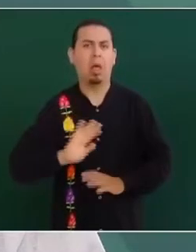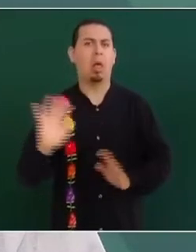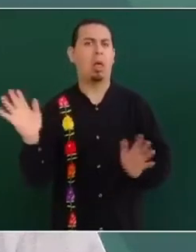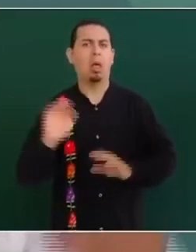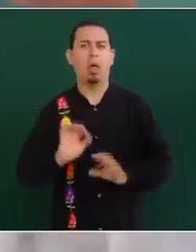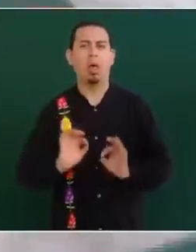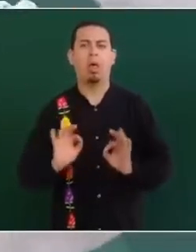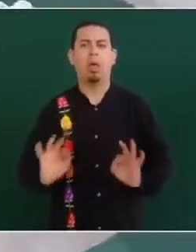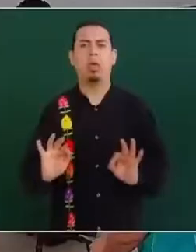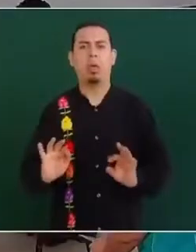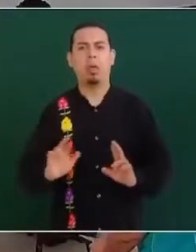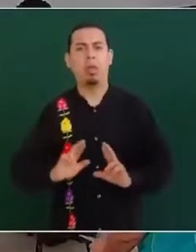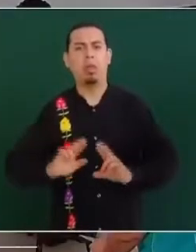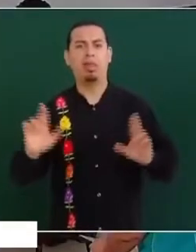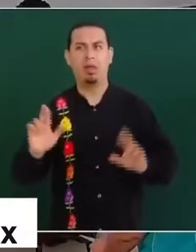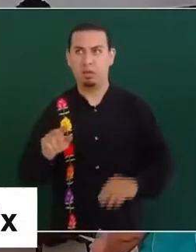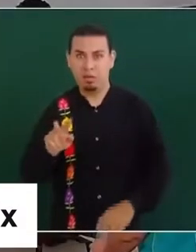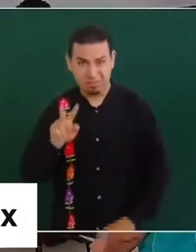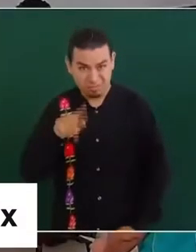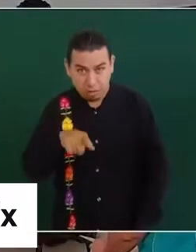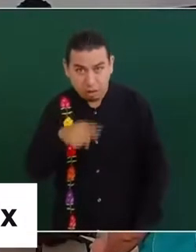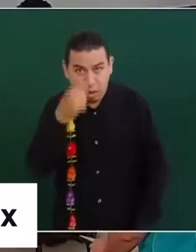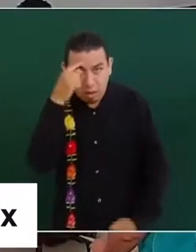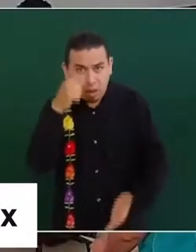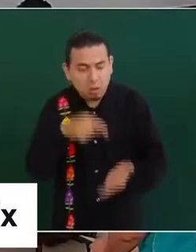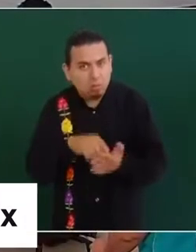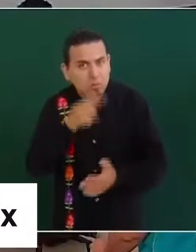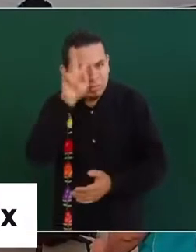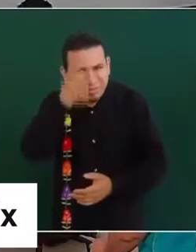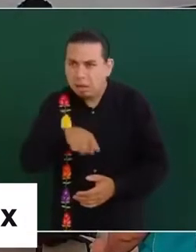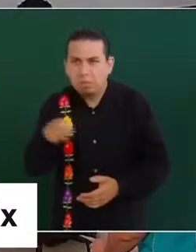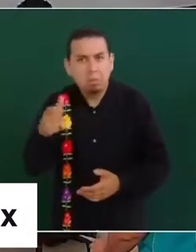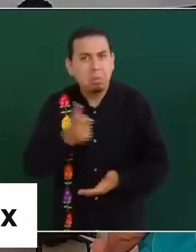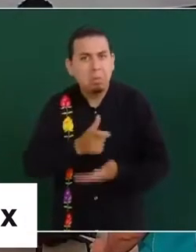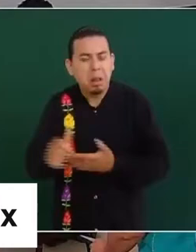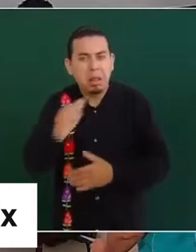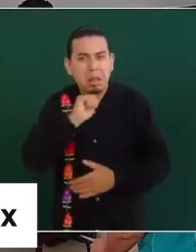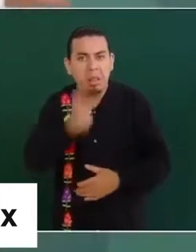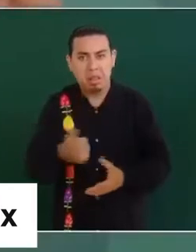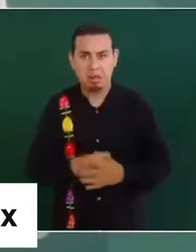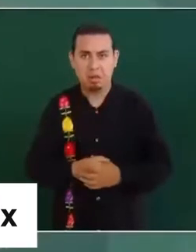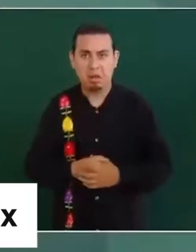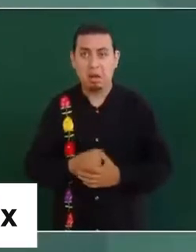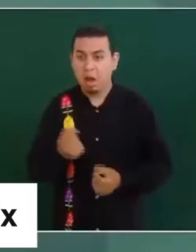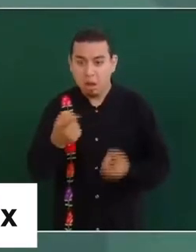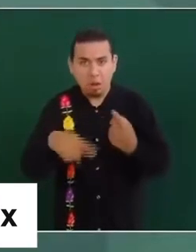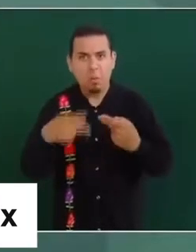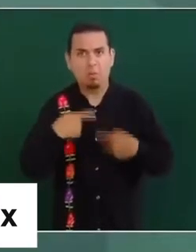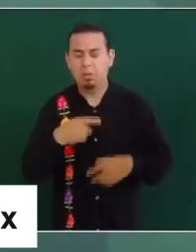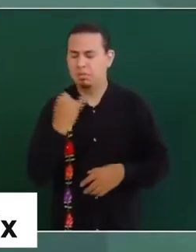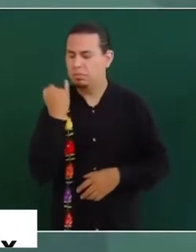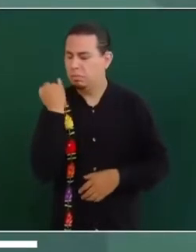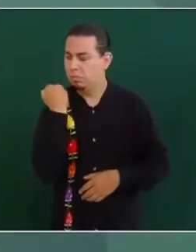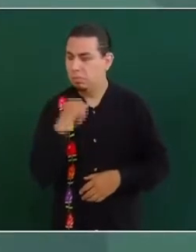Aunque parezca increíble, hay quienes están ahora pagando impuestos